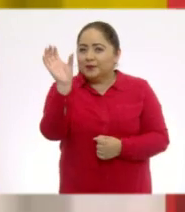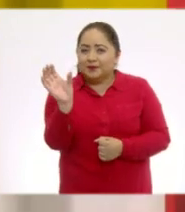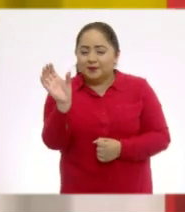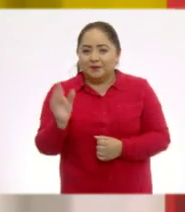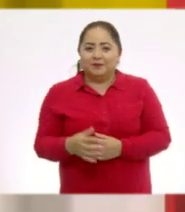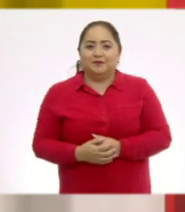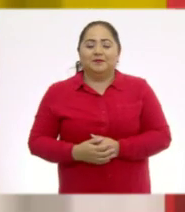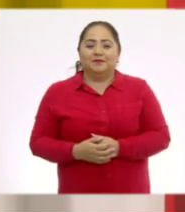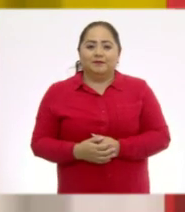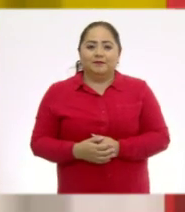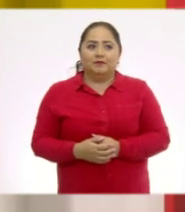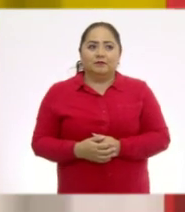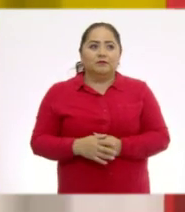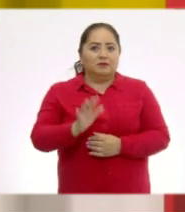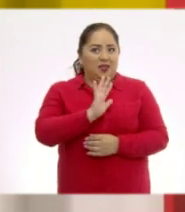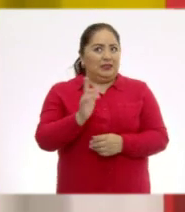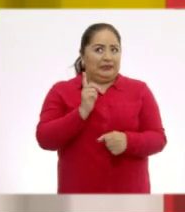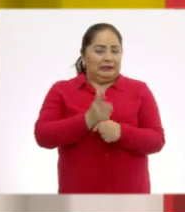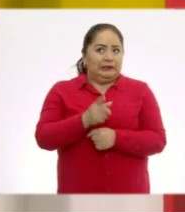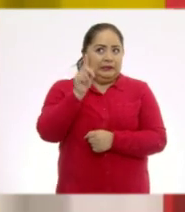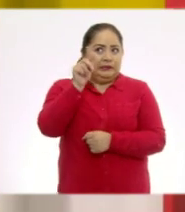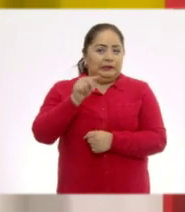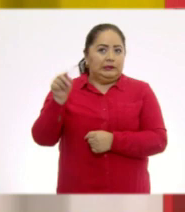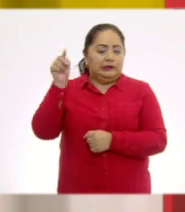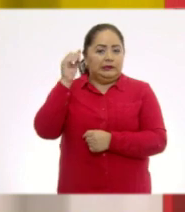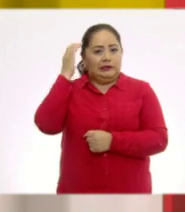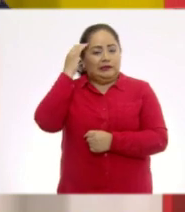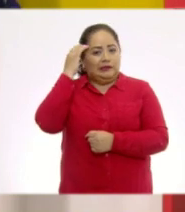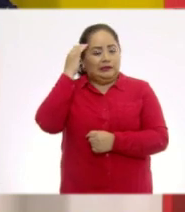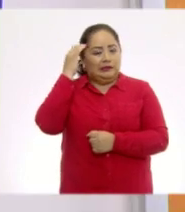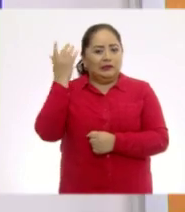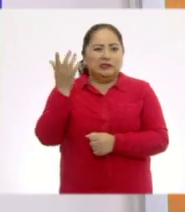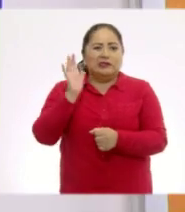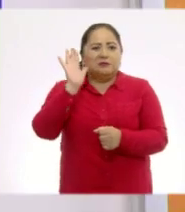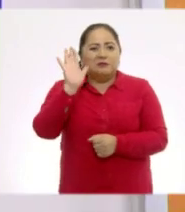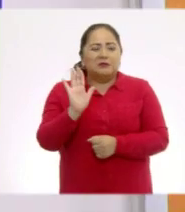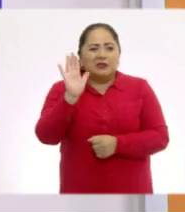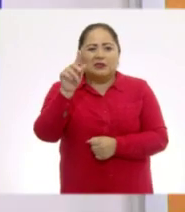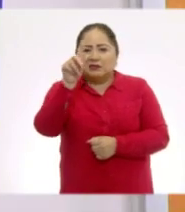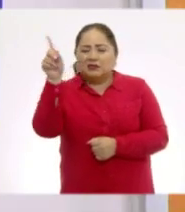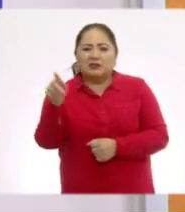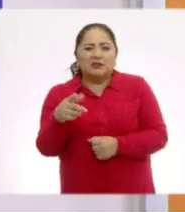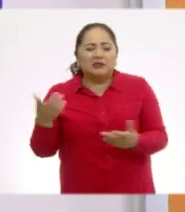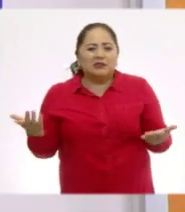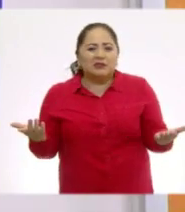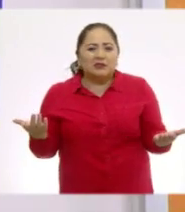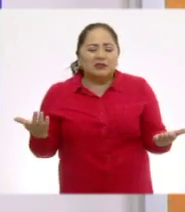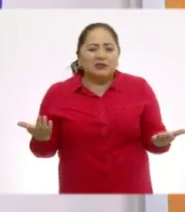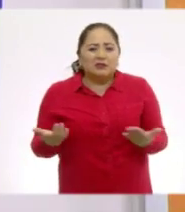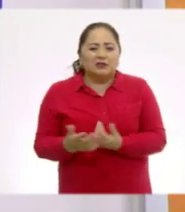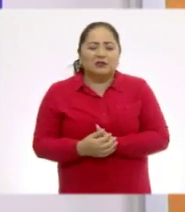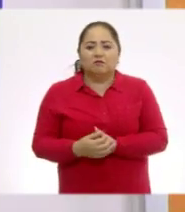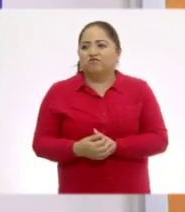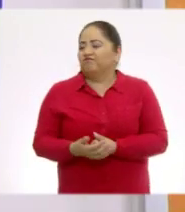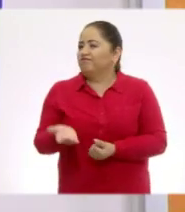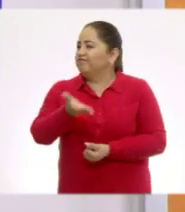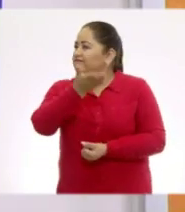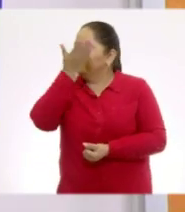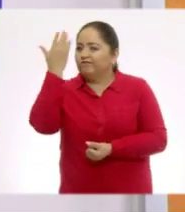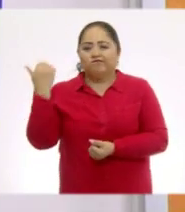figura. Sí. ¿Ya te diste cuenta? Ay, sí. También está difícil. ¿A se parece esa? No